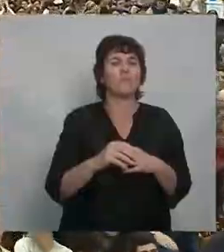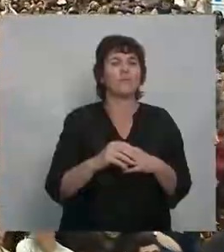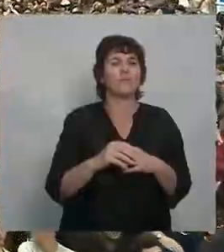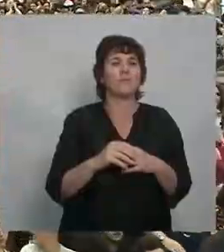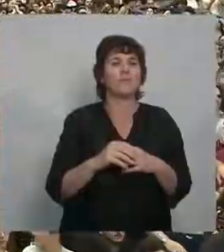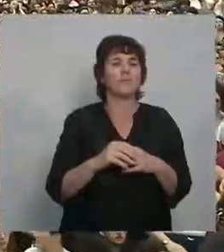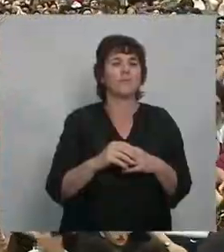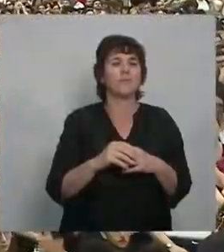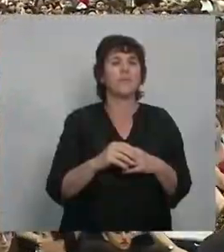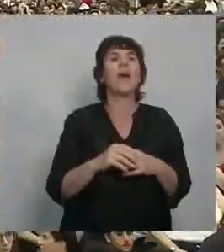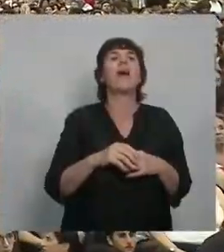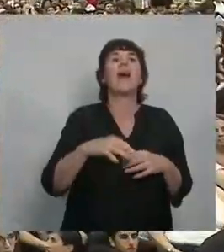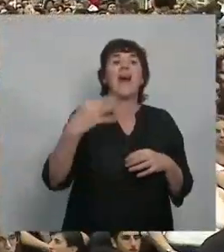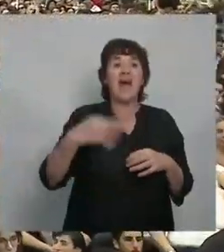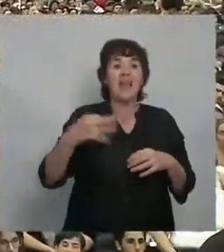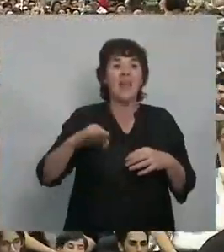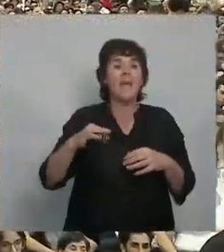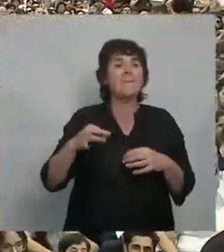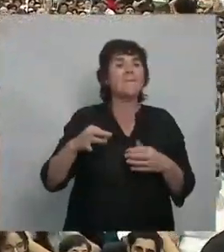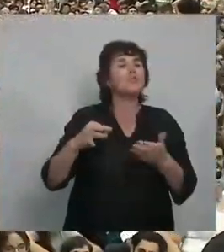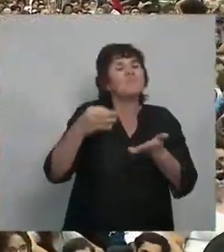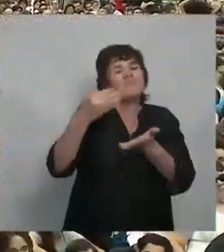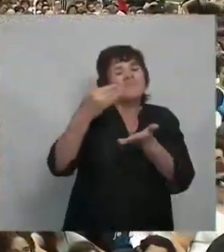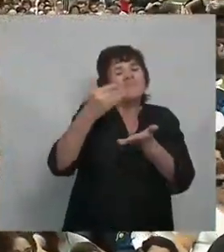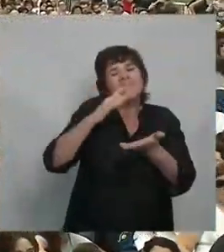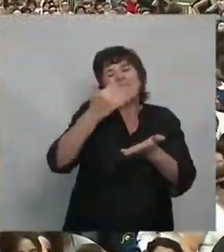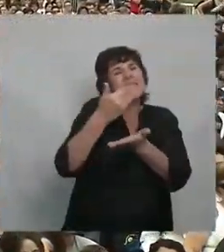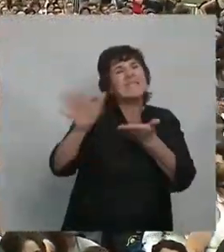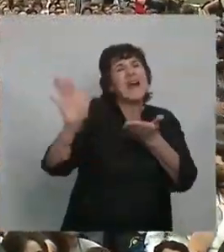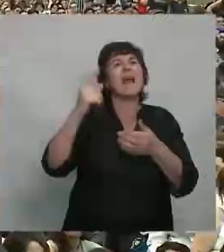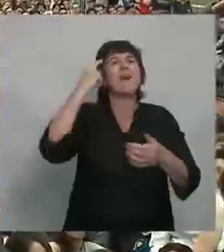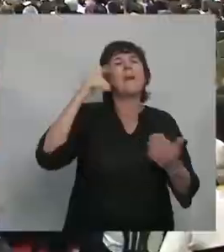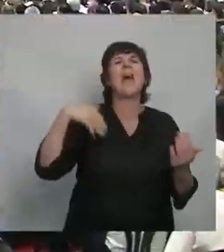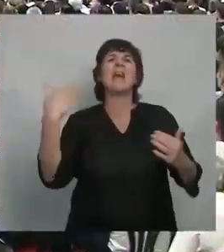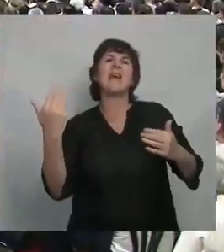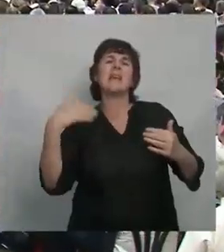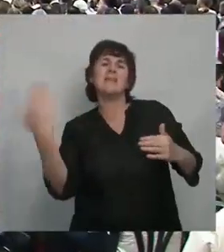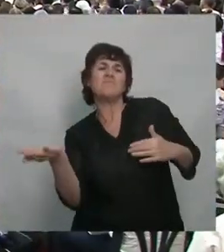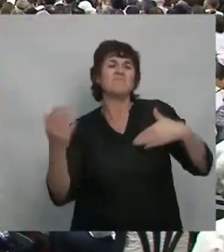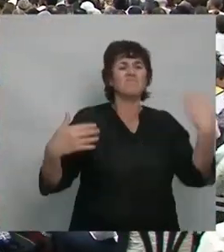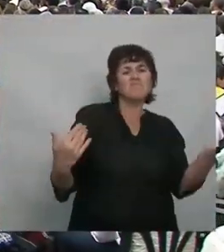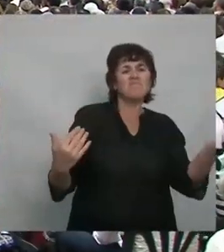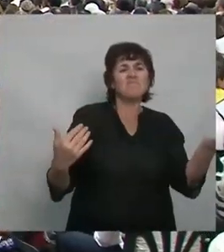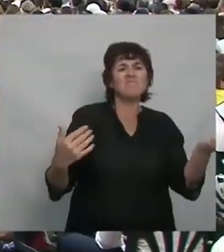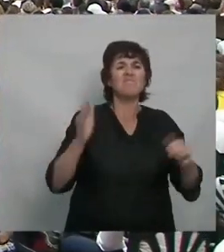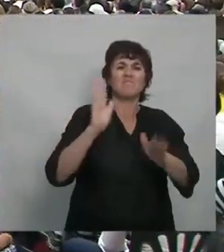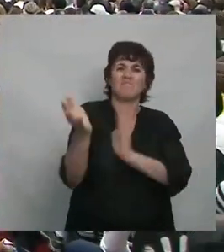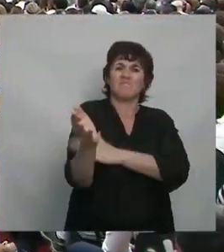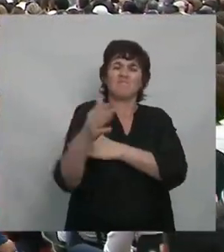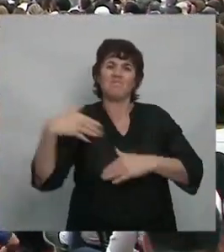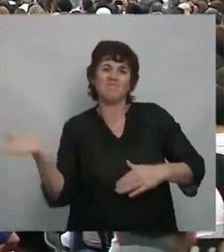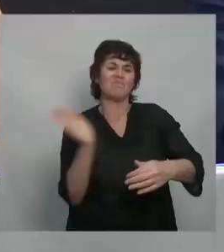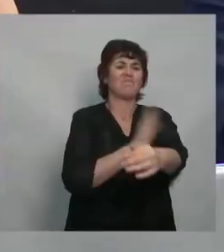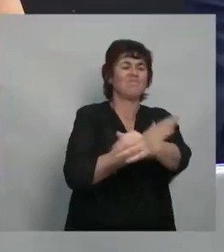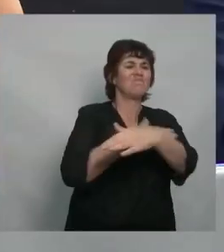eliminar esta forma de pensar de izquierda y derecha y